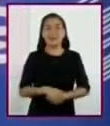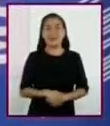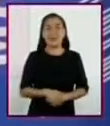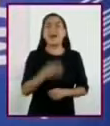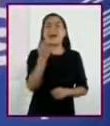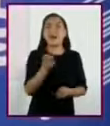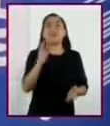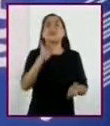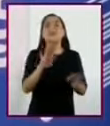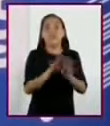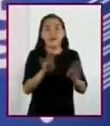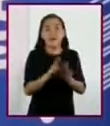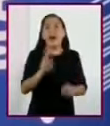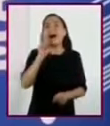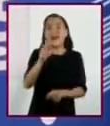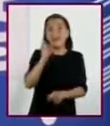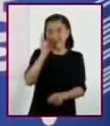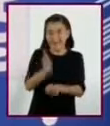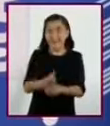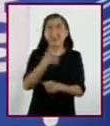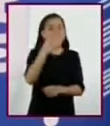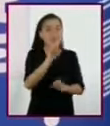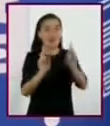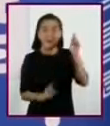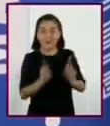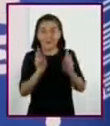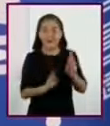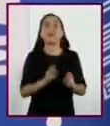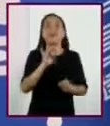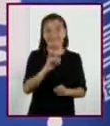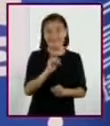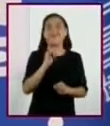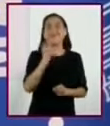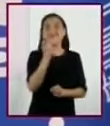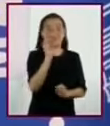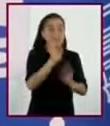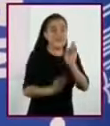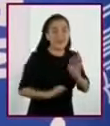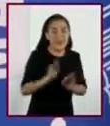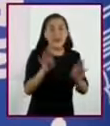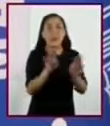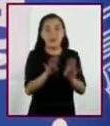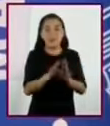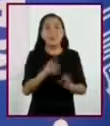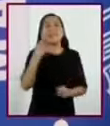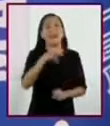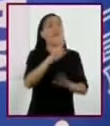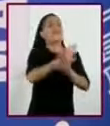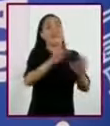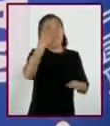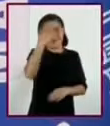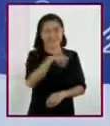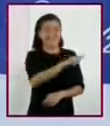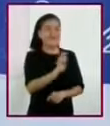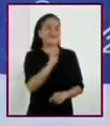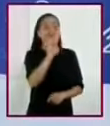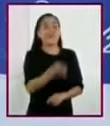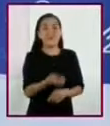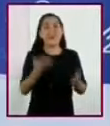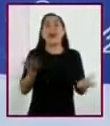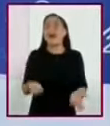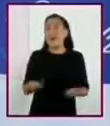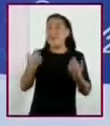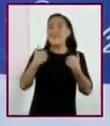hemos comprobado tu teoría. Efectivamente, sí es un tratamiento, pero ahora sabes en qué consiste. Me